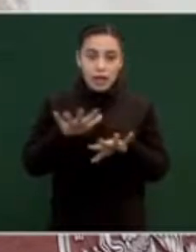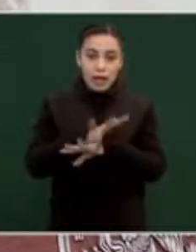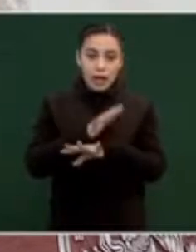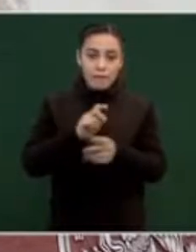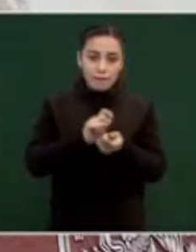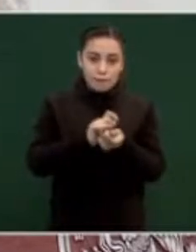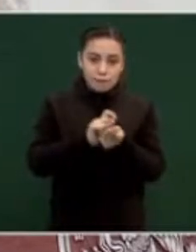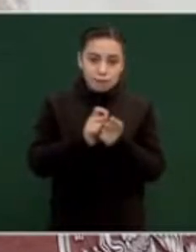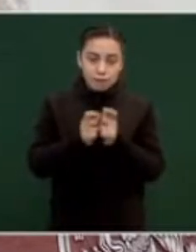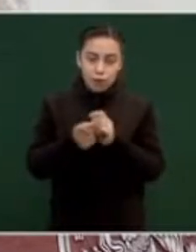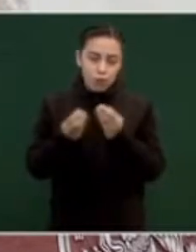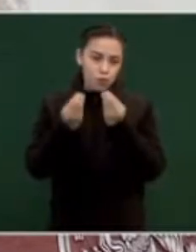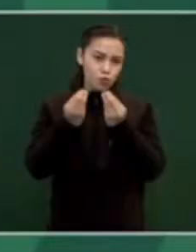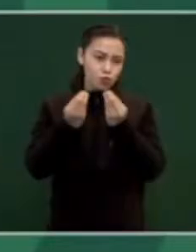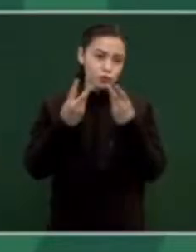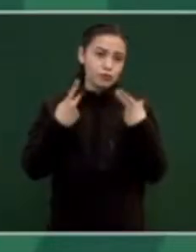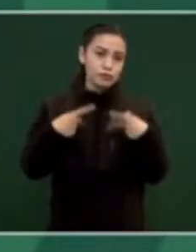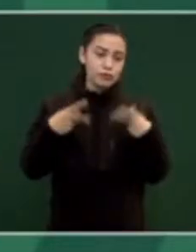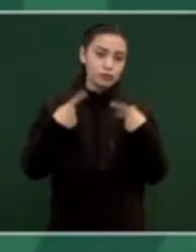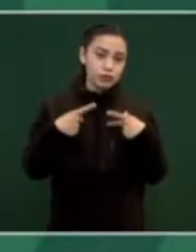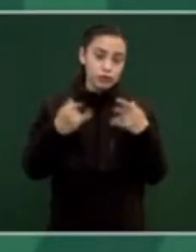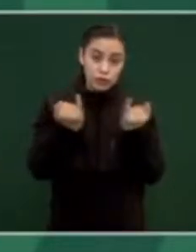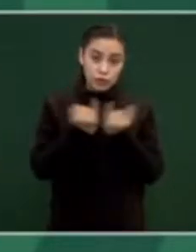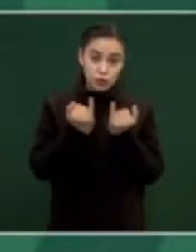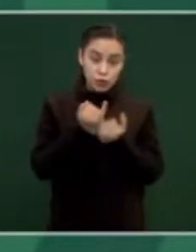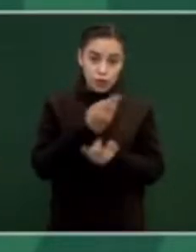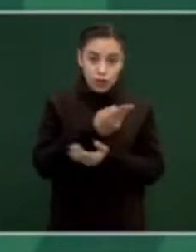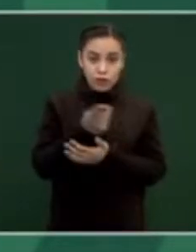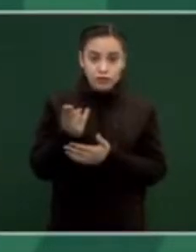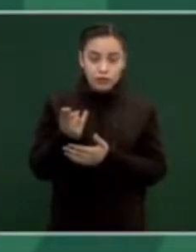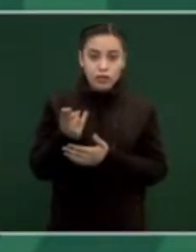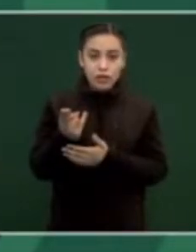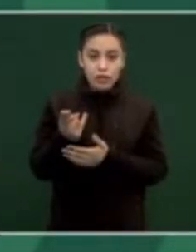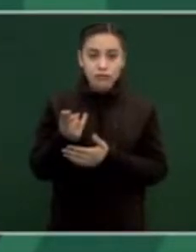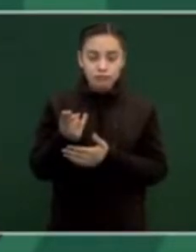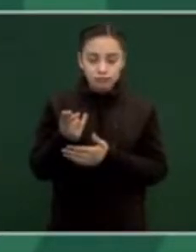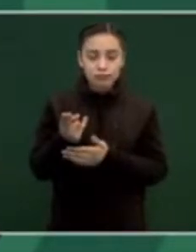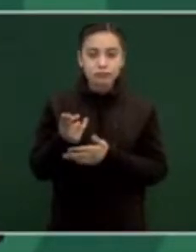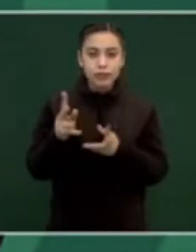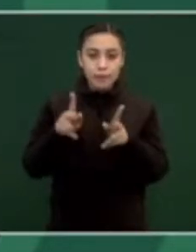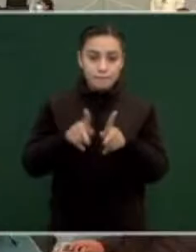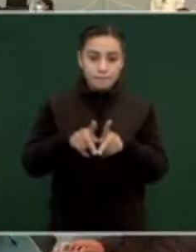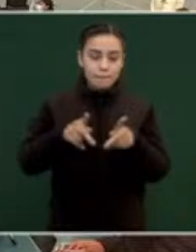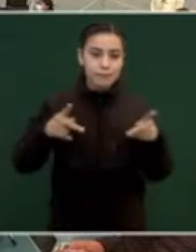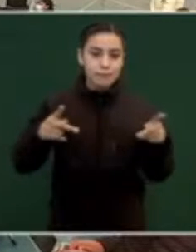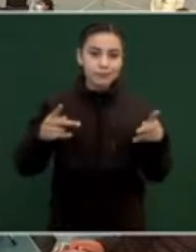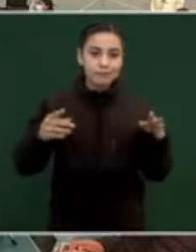ustedes, están ejerciendo un periodismo distinto.